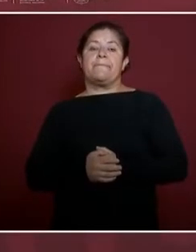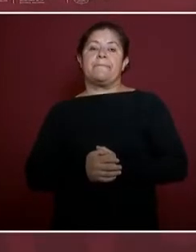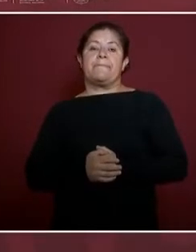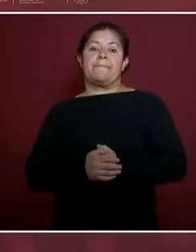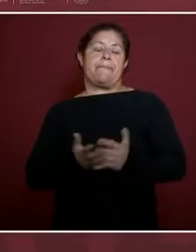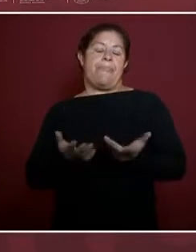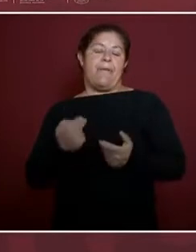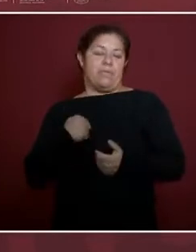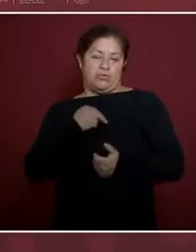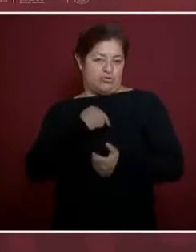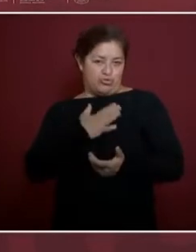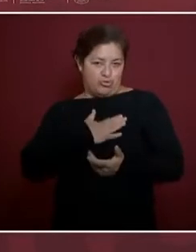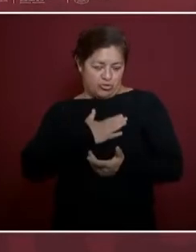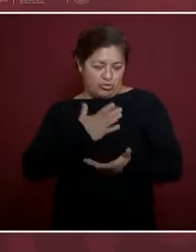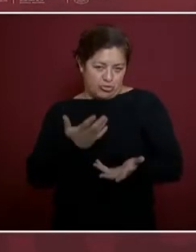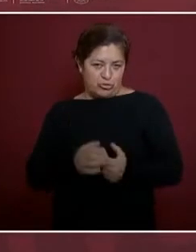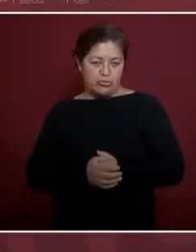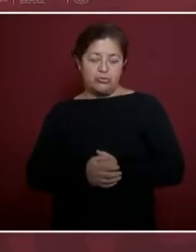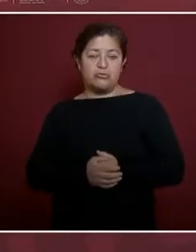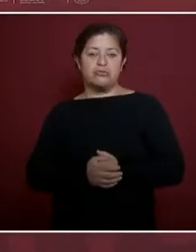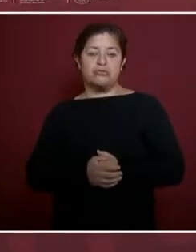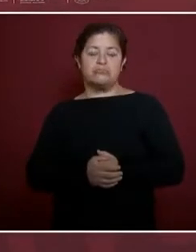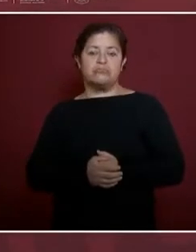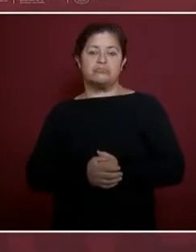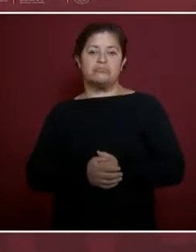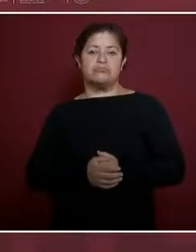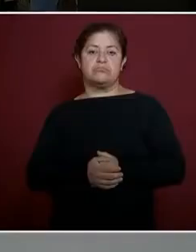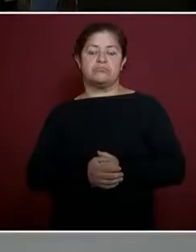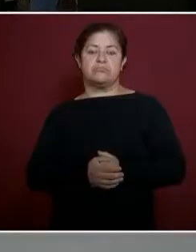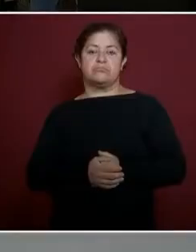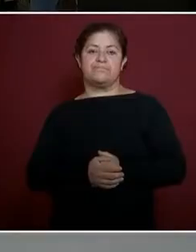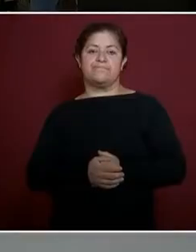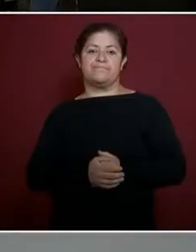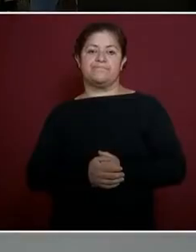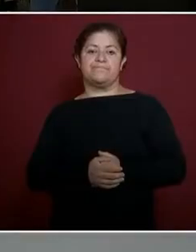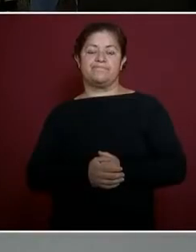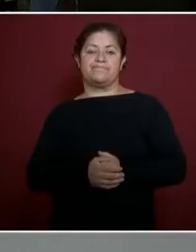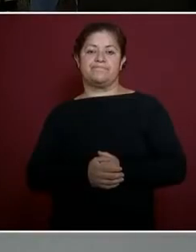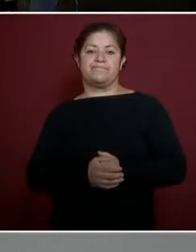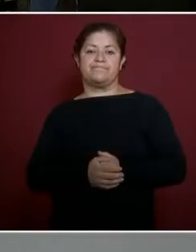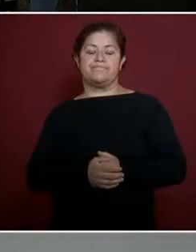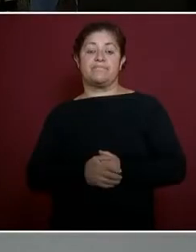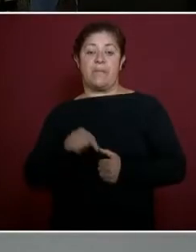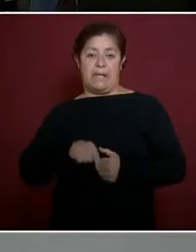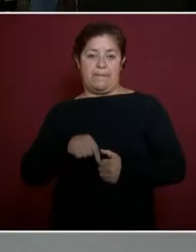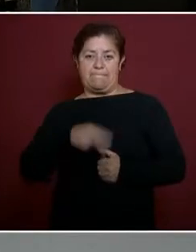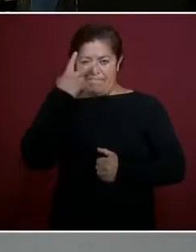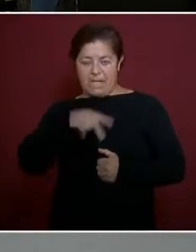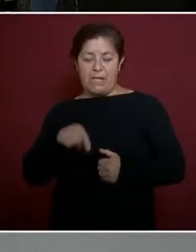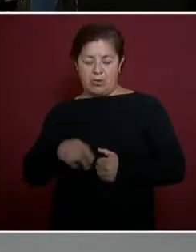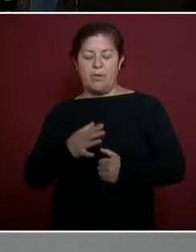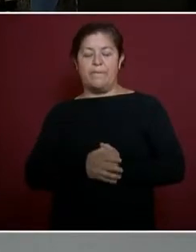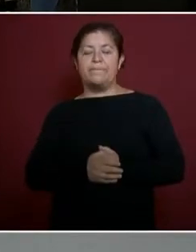preparándonos